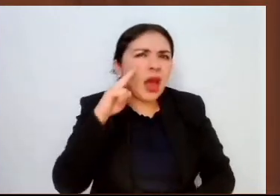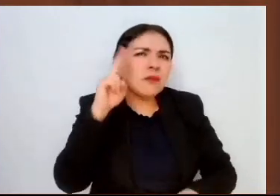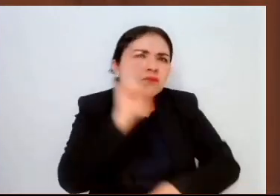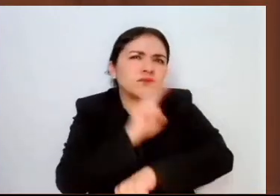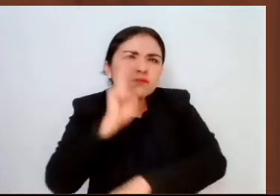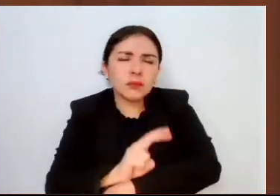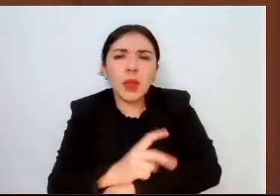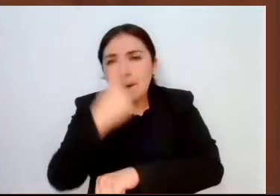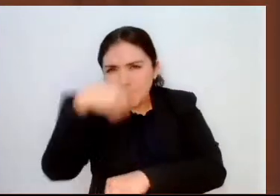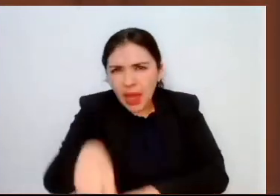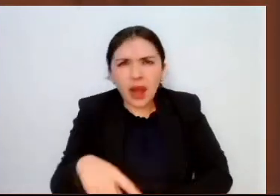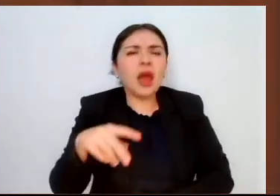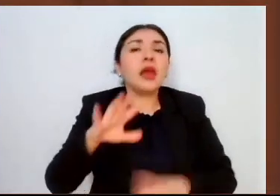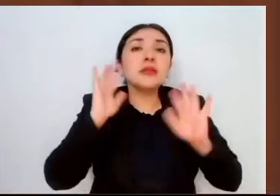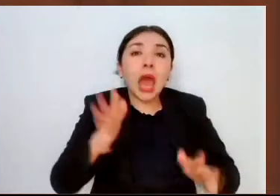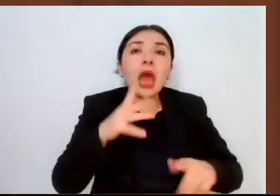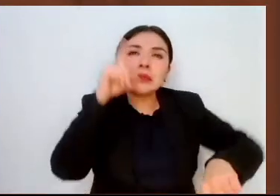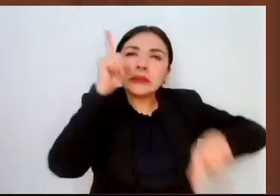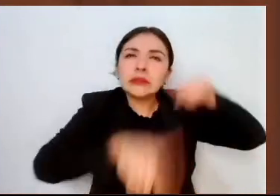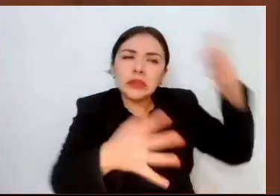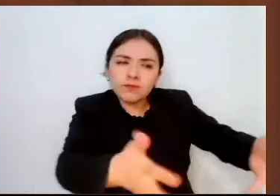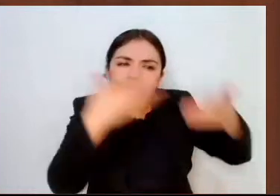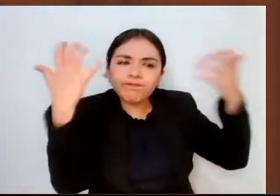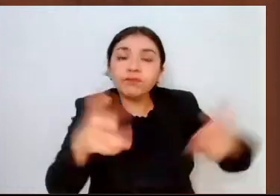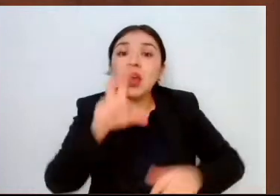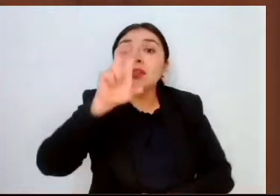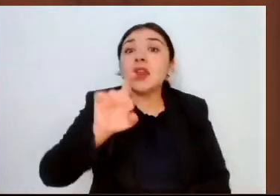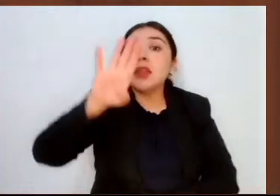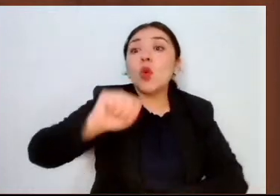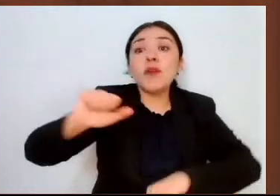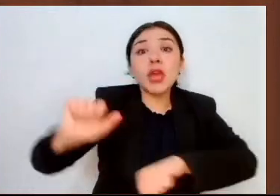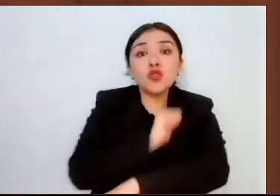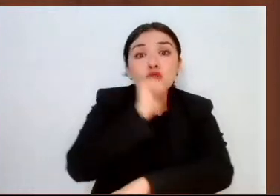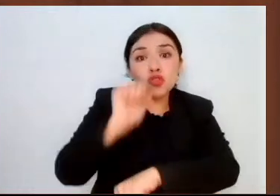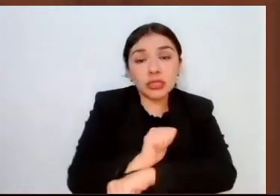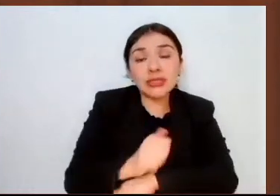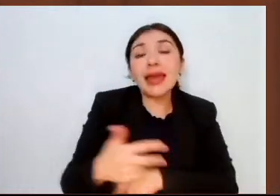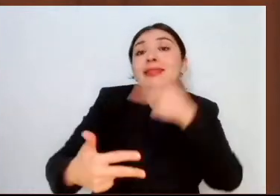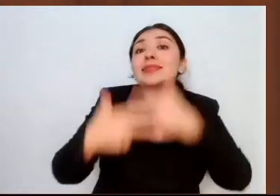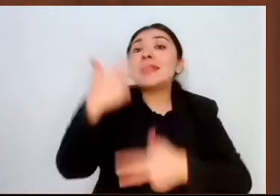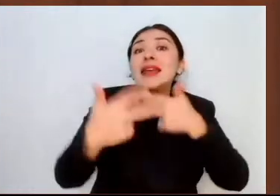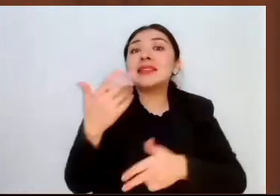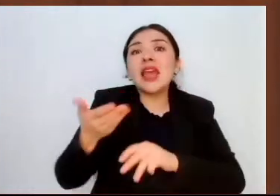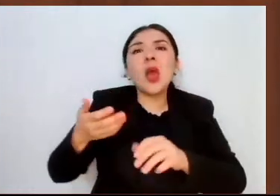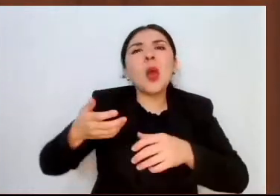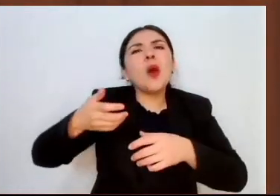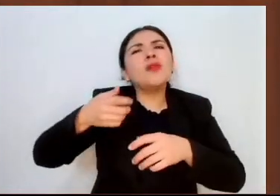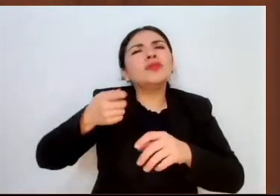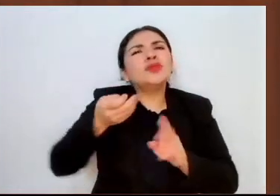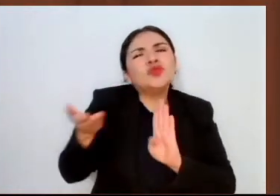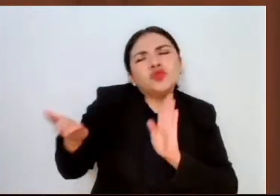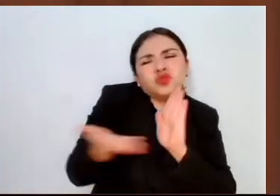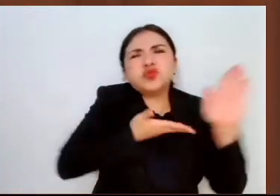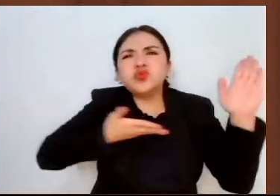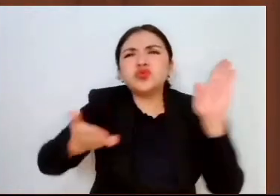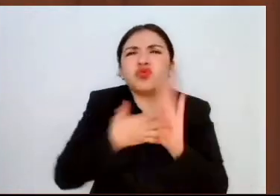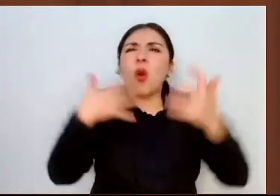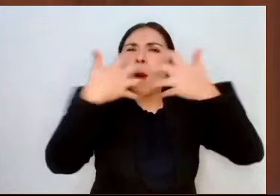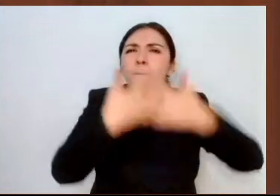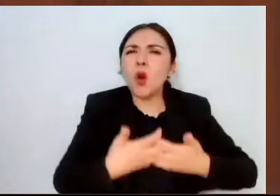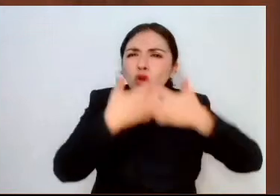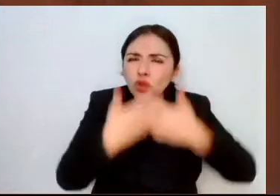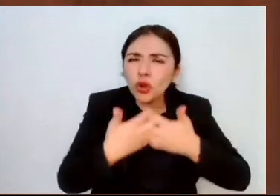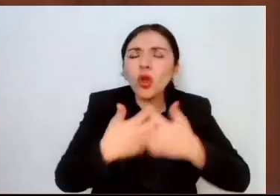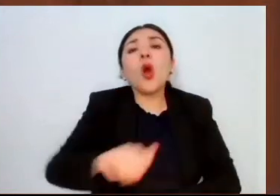aseguraron 39 vehículos, 13 motosierras y herramientas y 169 metros